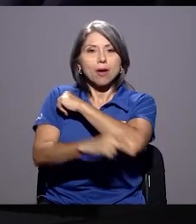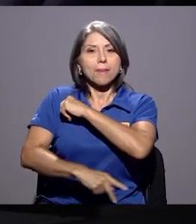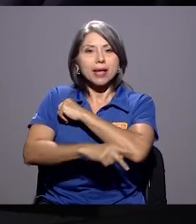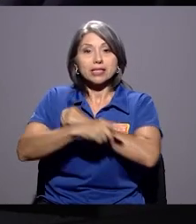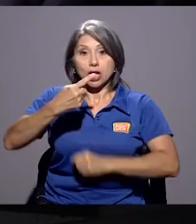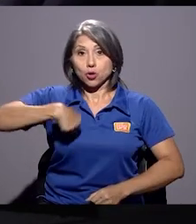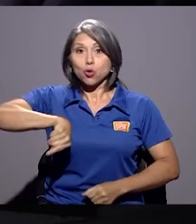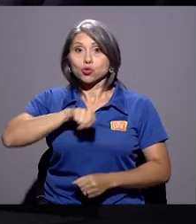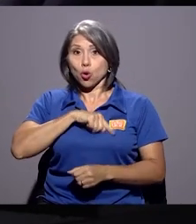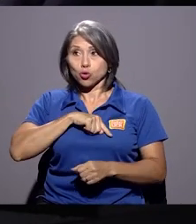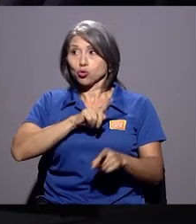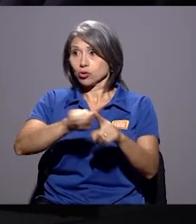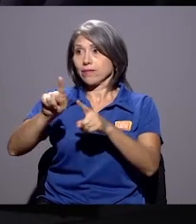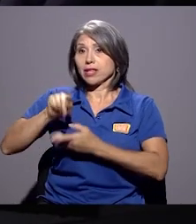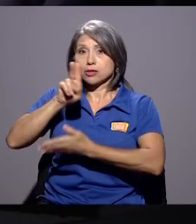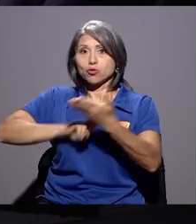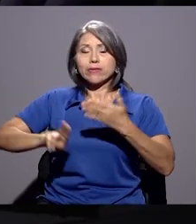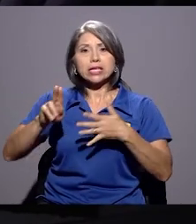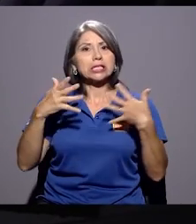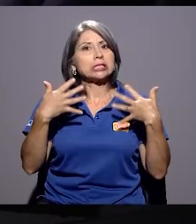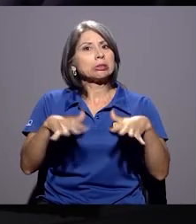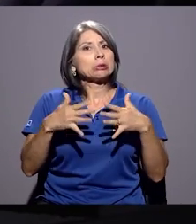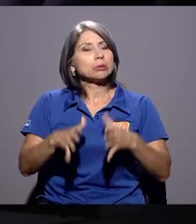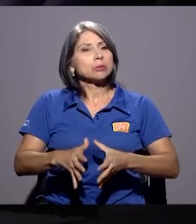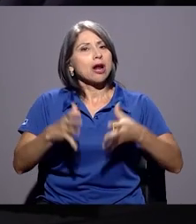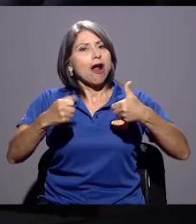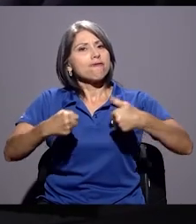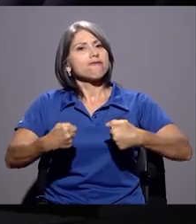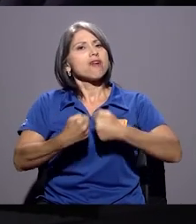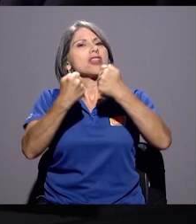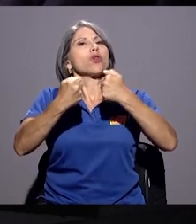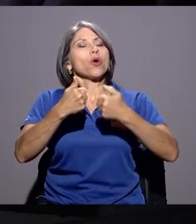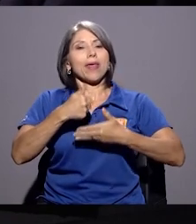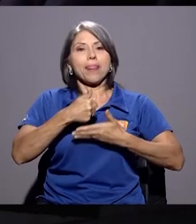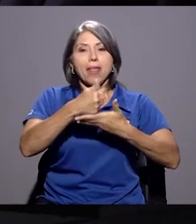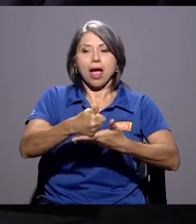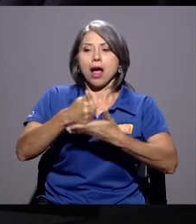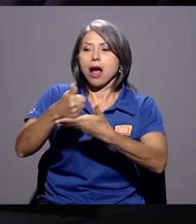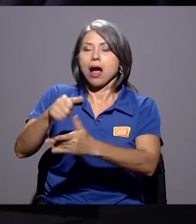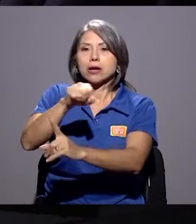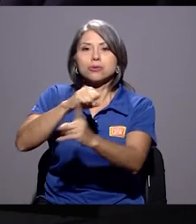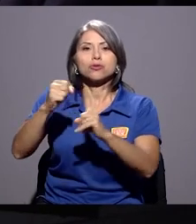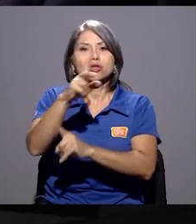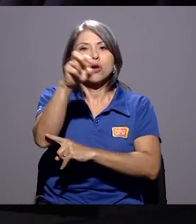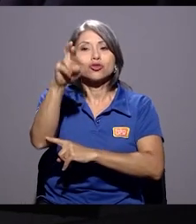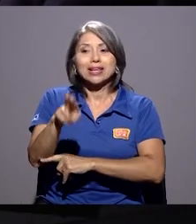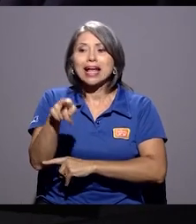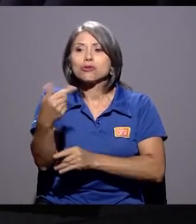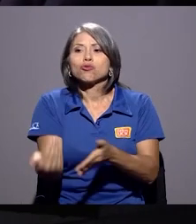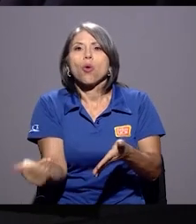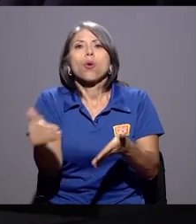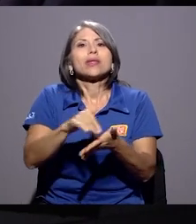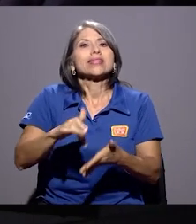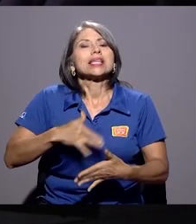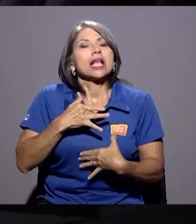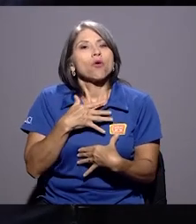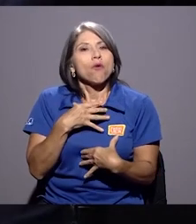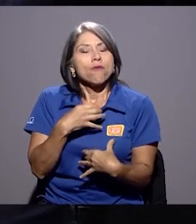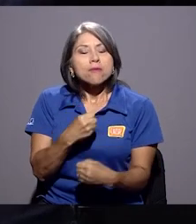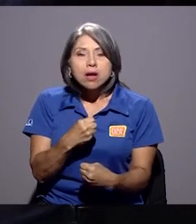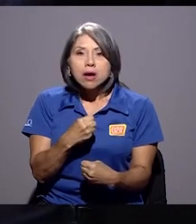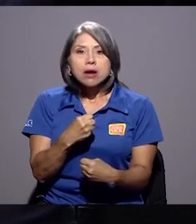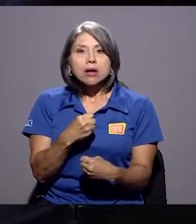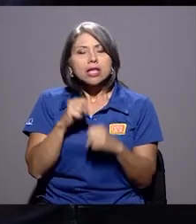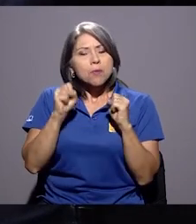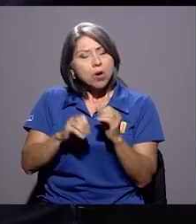Nosotros tenemos como universidades el gran reto de ayudarle a la sociedad costarricense a recuperar la confianza